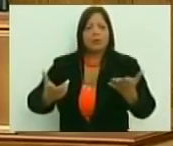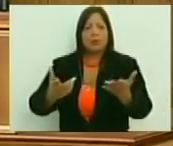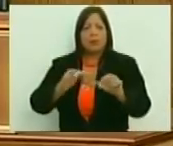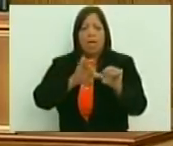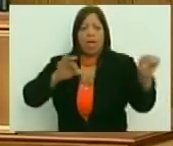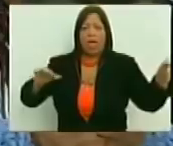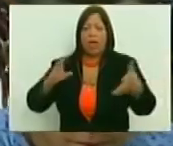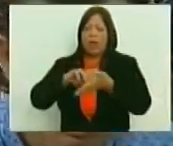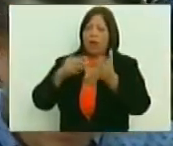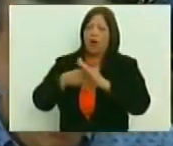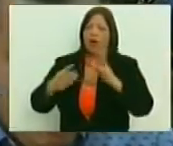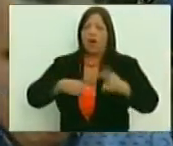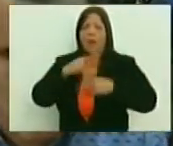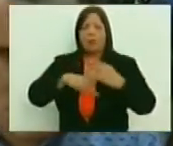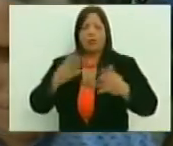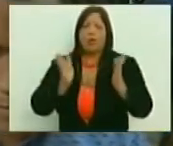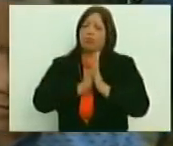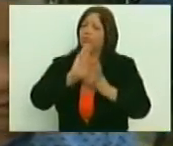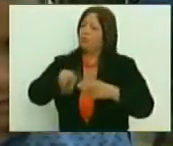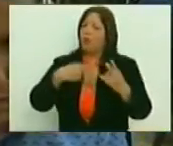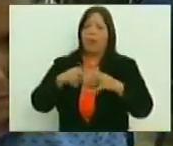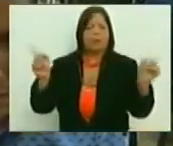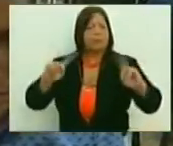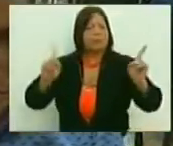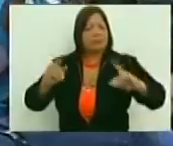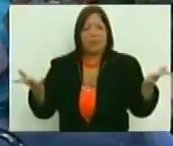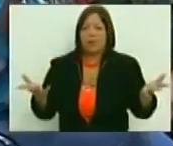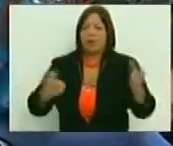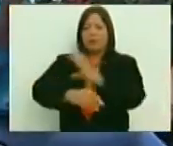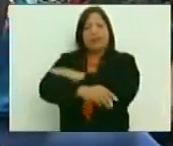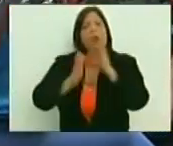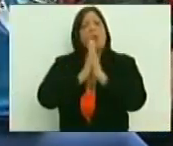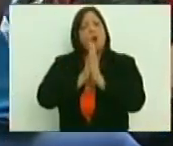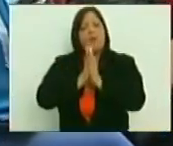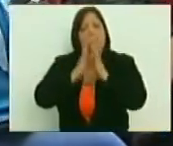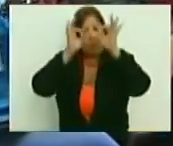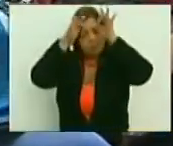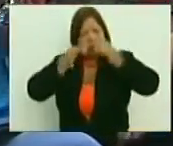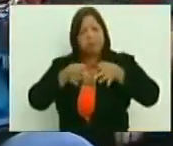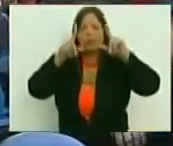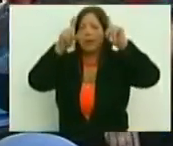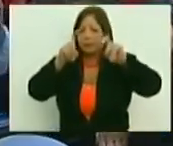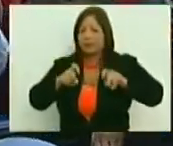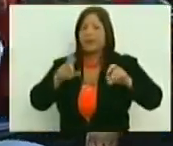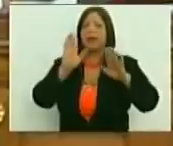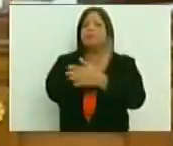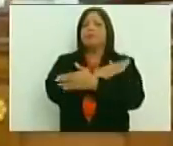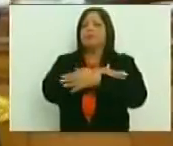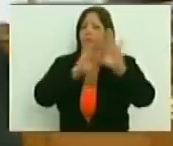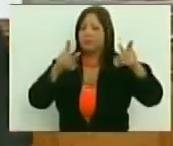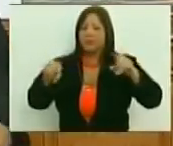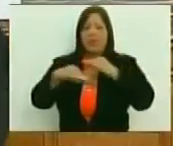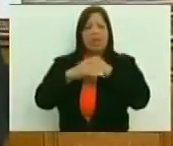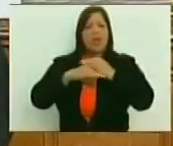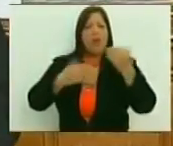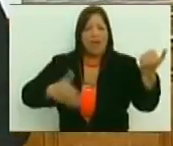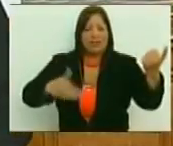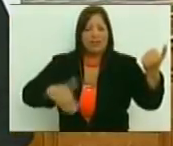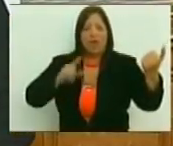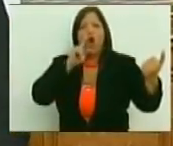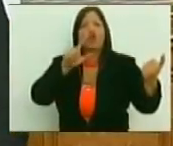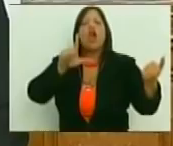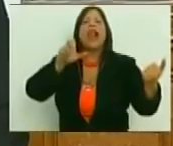los logros de la revolución. No puede ser. Seamos autocríticos. Como decía John Lennon,